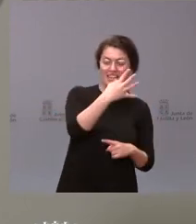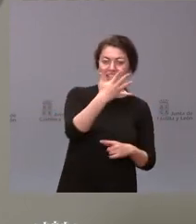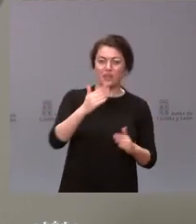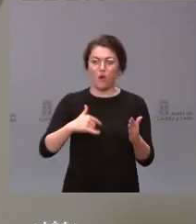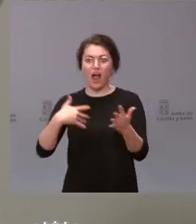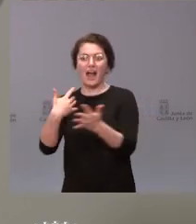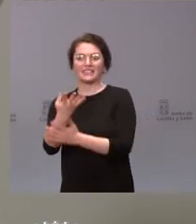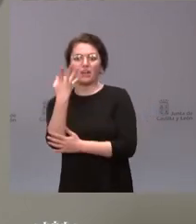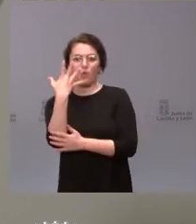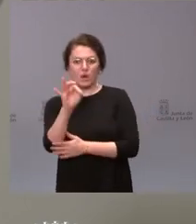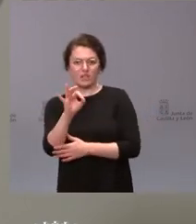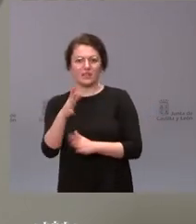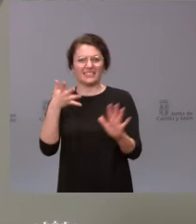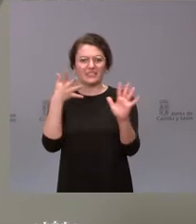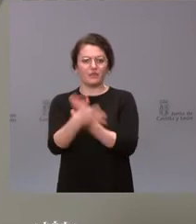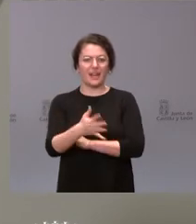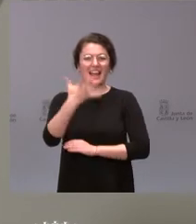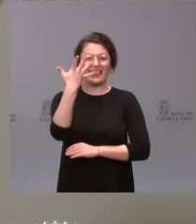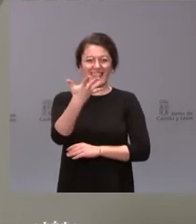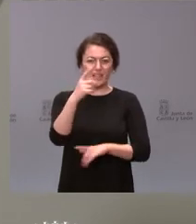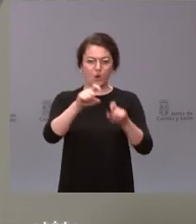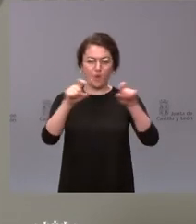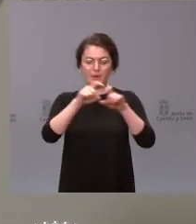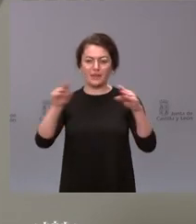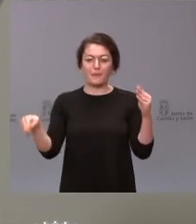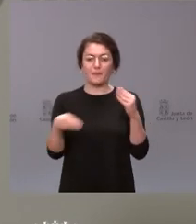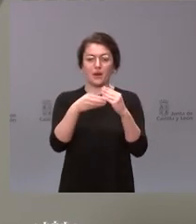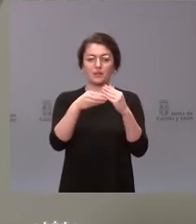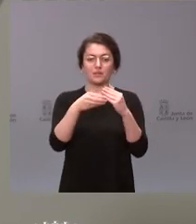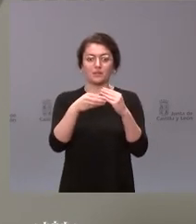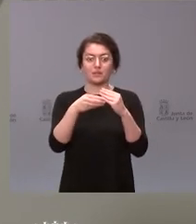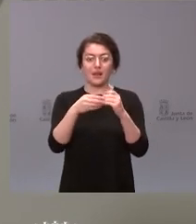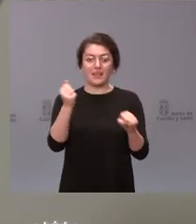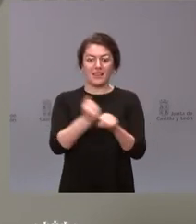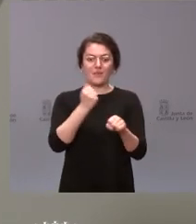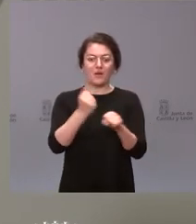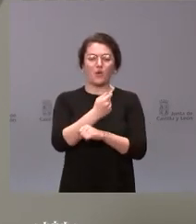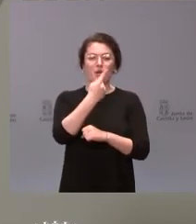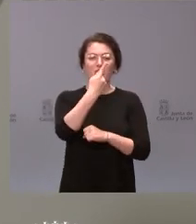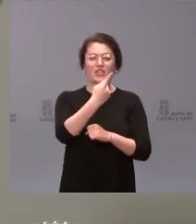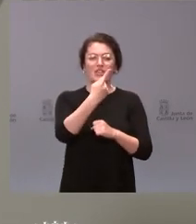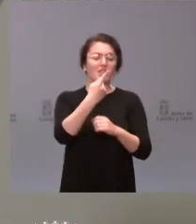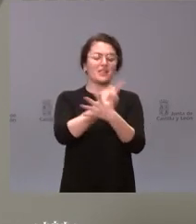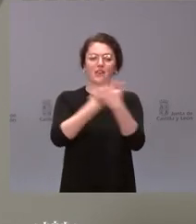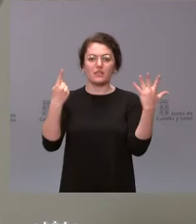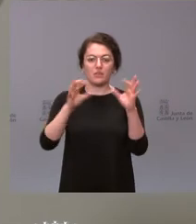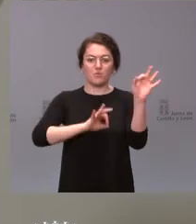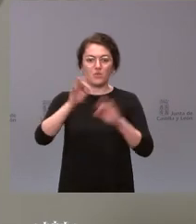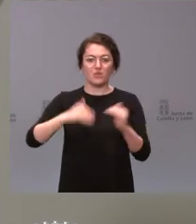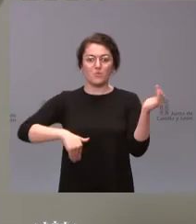Y, en términos de empleo, un crecimiento del 16% de los empleos hasta 1.600 empleos en ese parque Tecnológico de León.